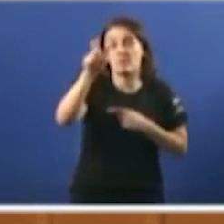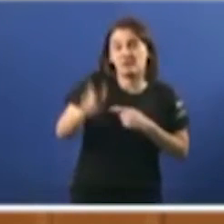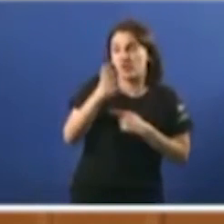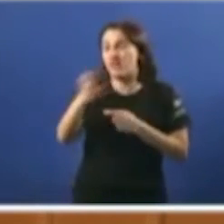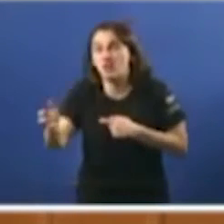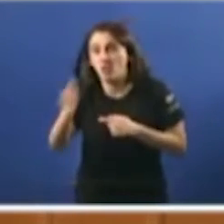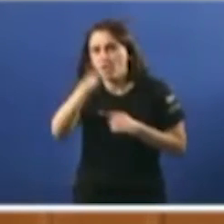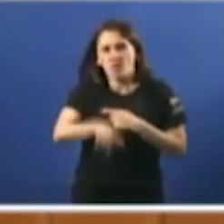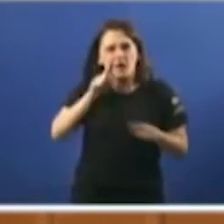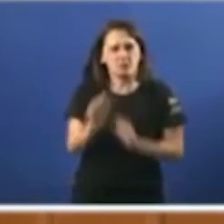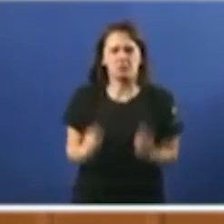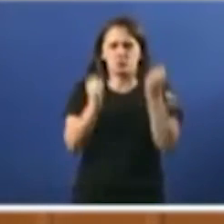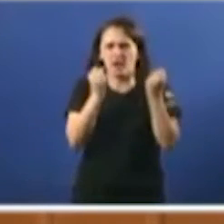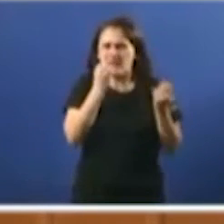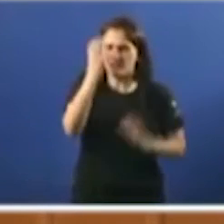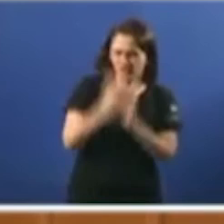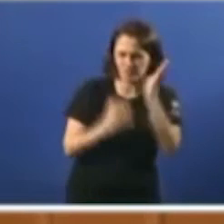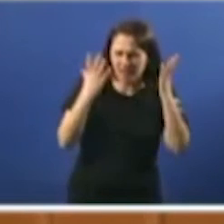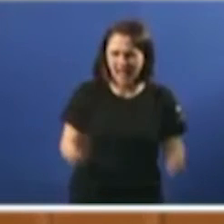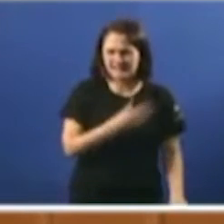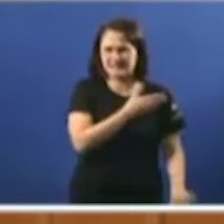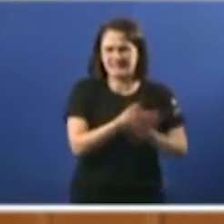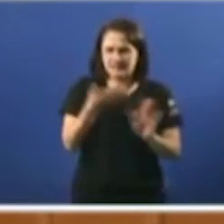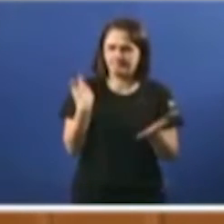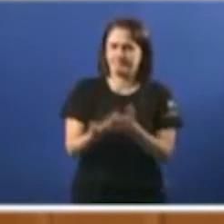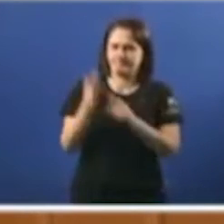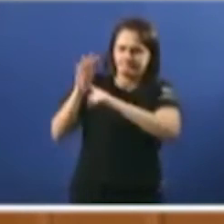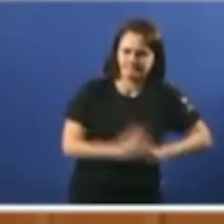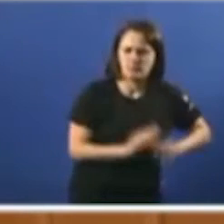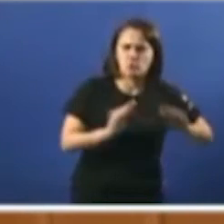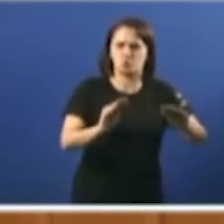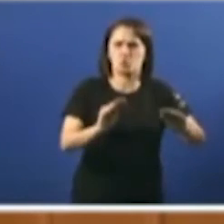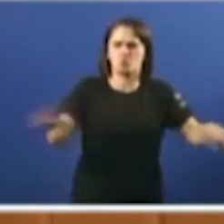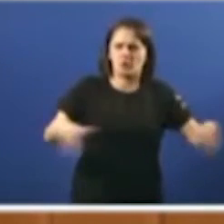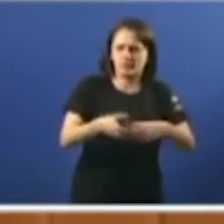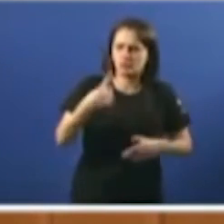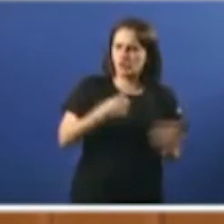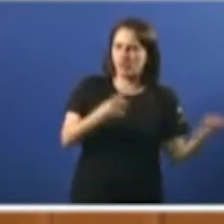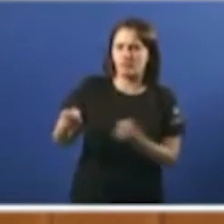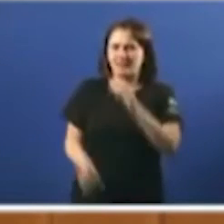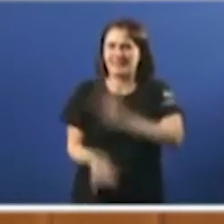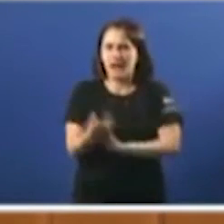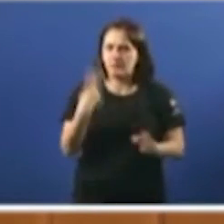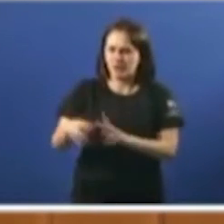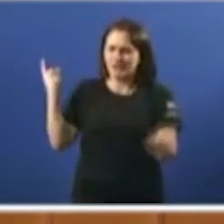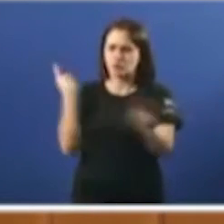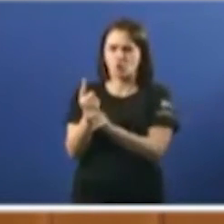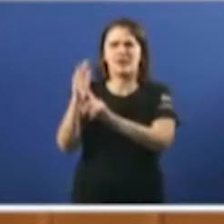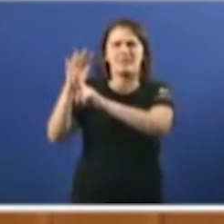actuar. Hai informes suficientes que por suposto acreditan a discriminación que sofre o colectivo o que precisamos son políticas contra a